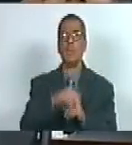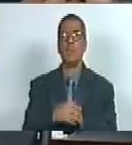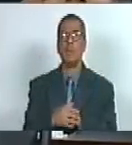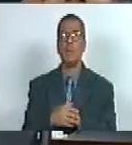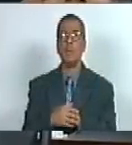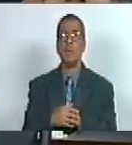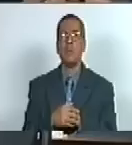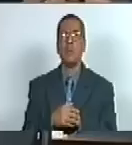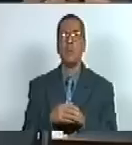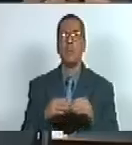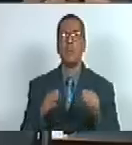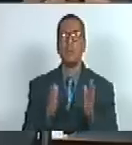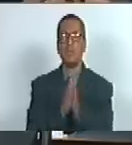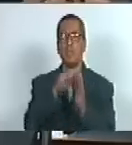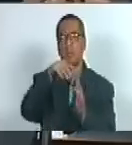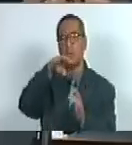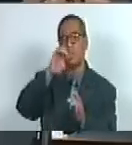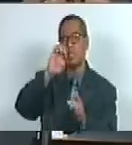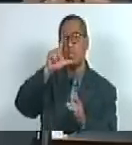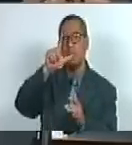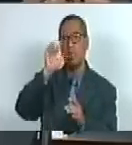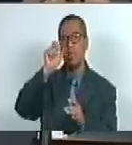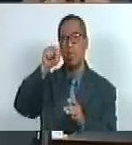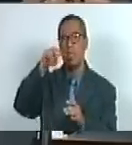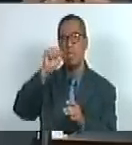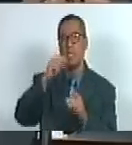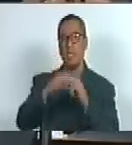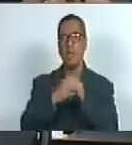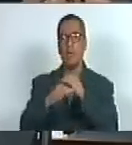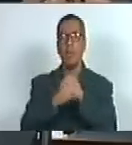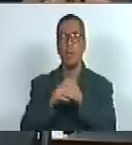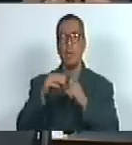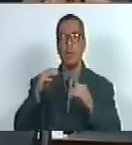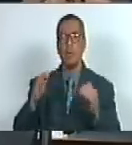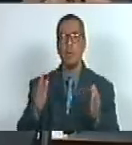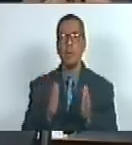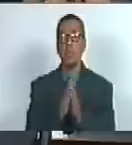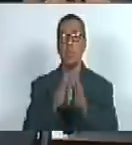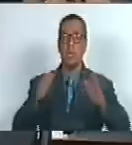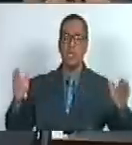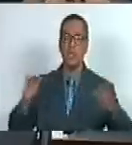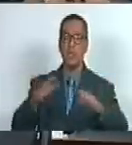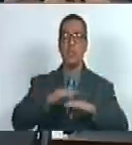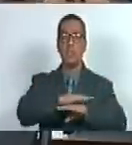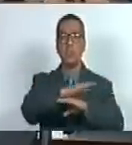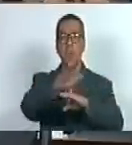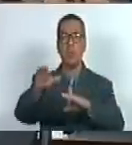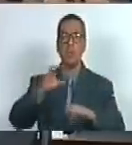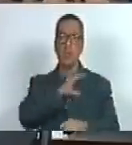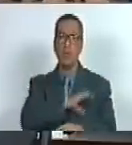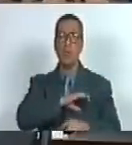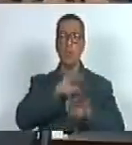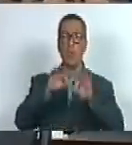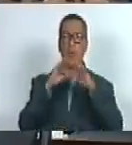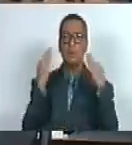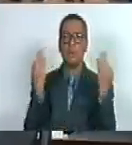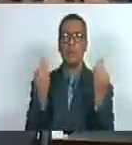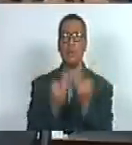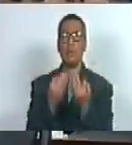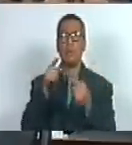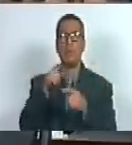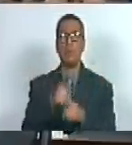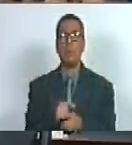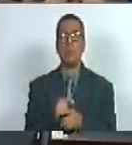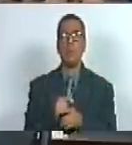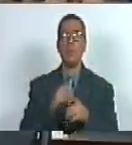Santa Elena de Guairén municipio Gran Sabana la comisión de las familias libertad de religión